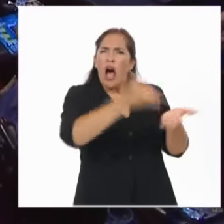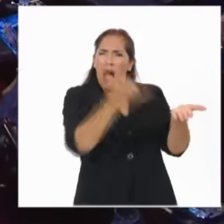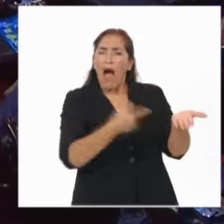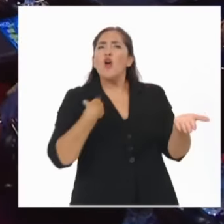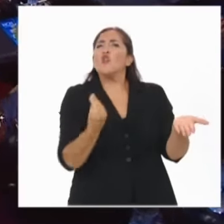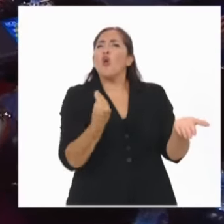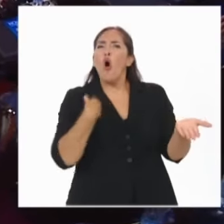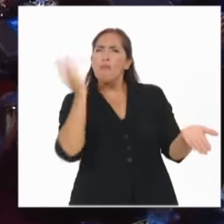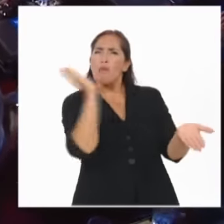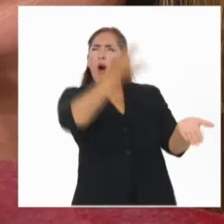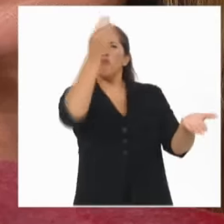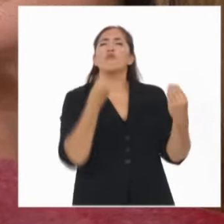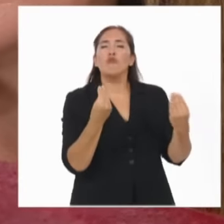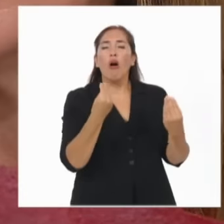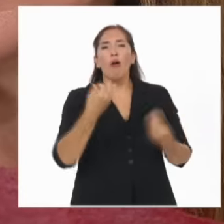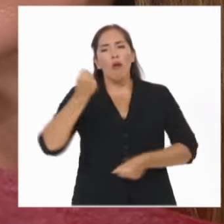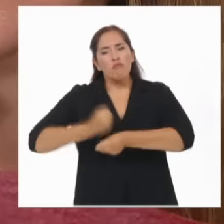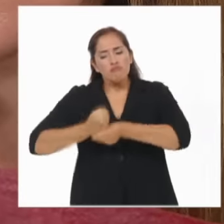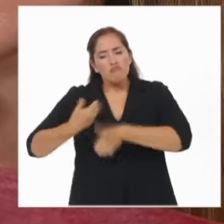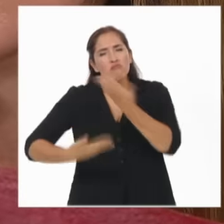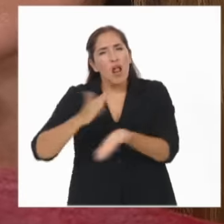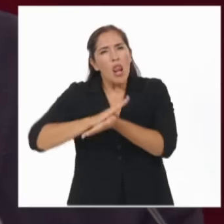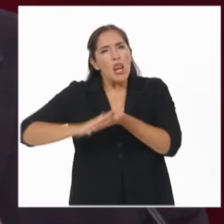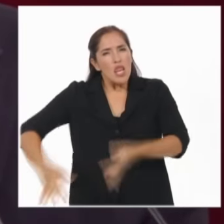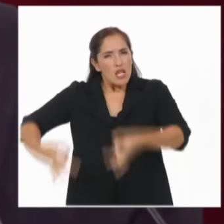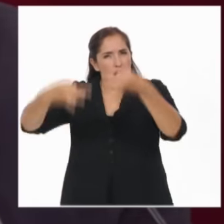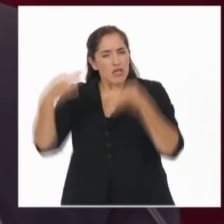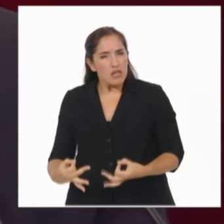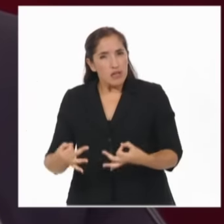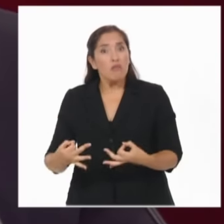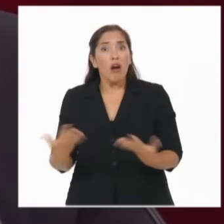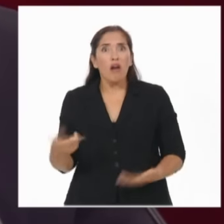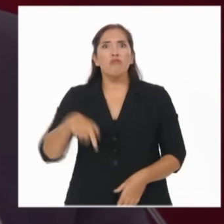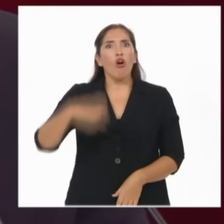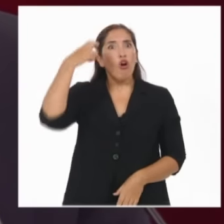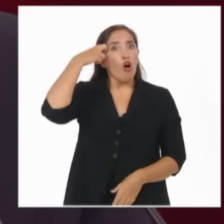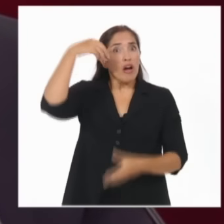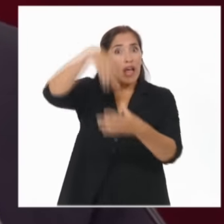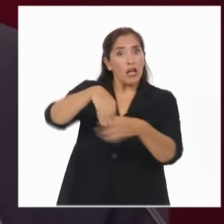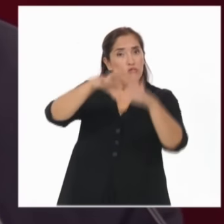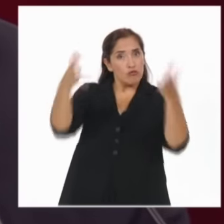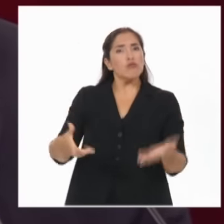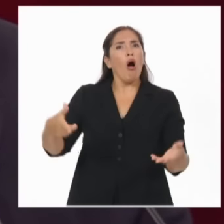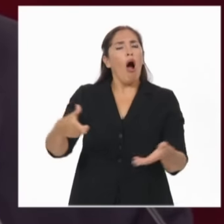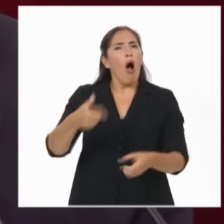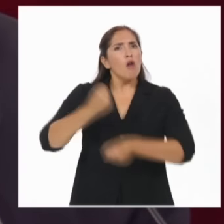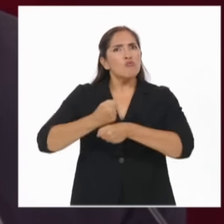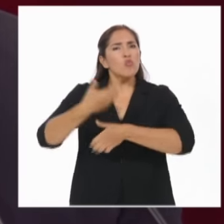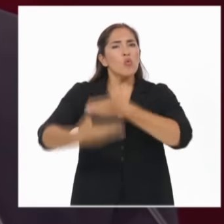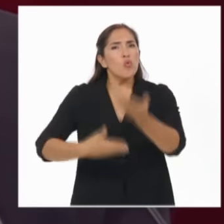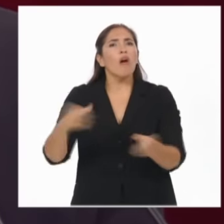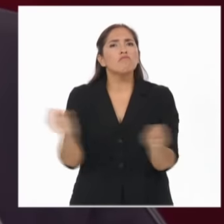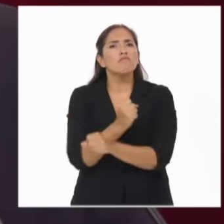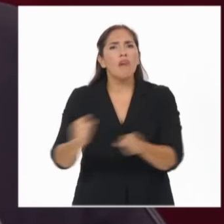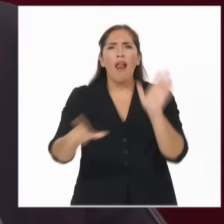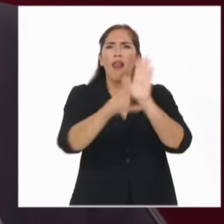En este sentido, el Congreso de la Nación hizo grandes avances el año pasado con la sanción de la ley